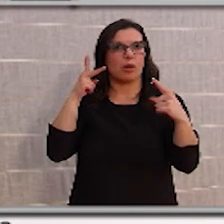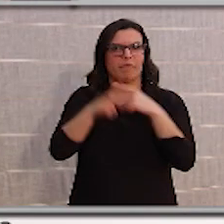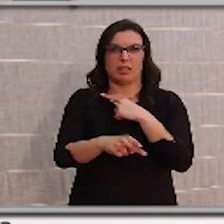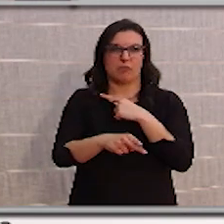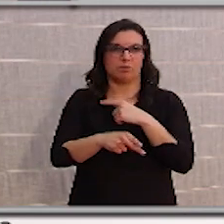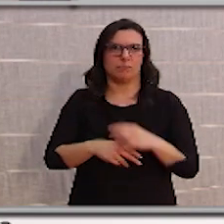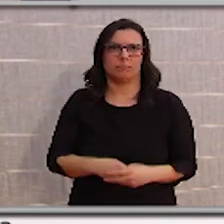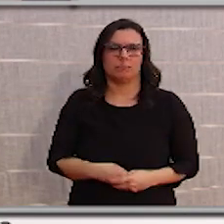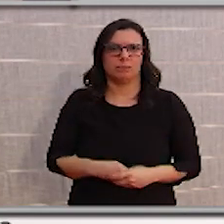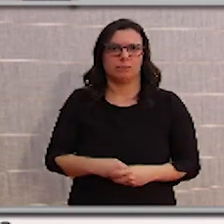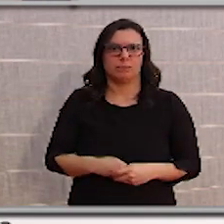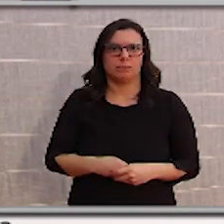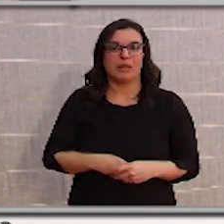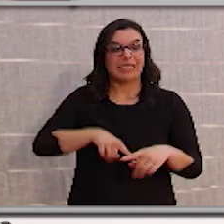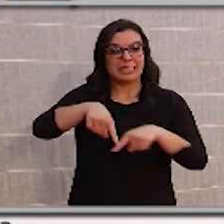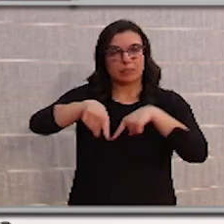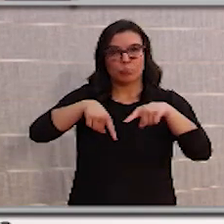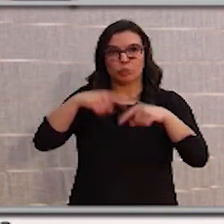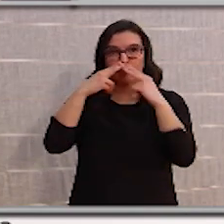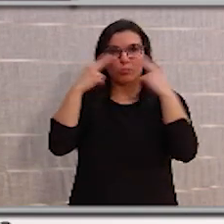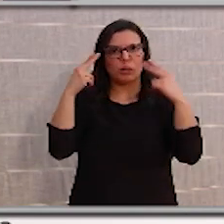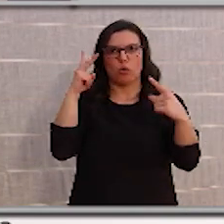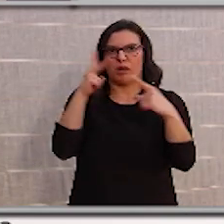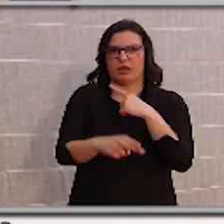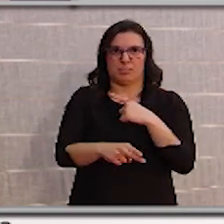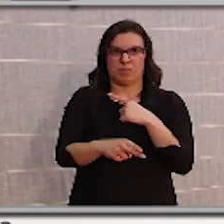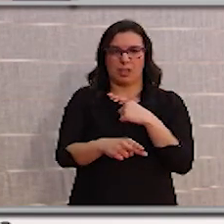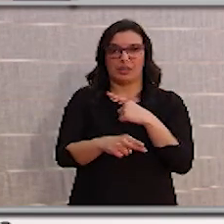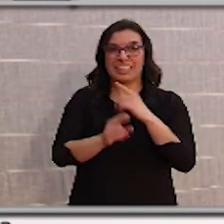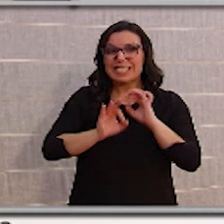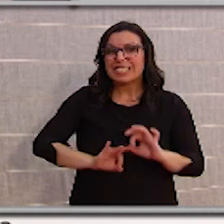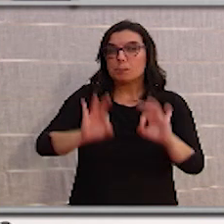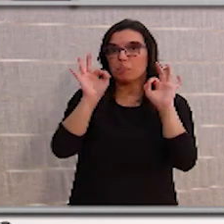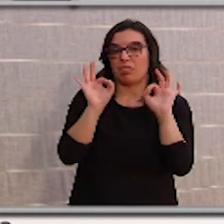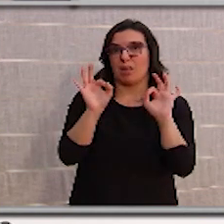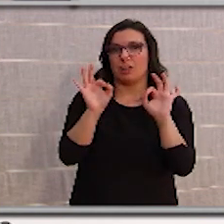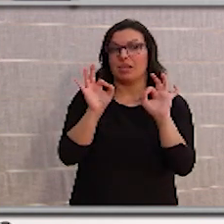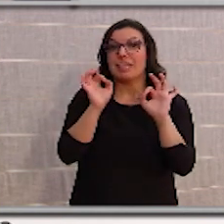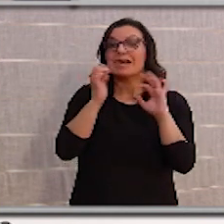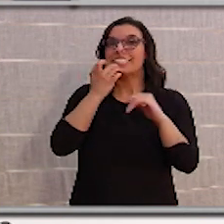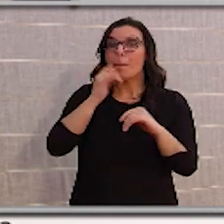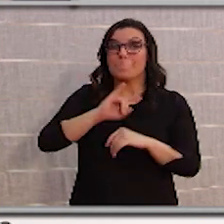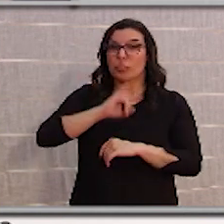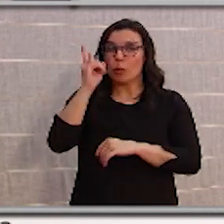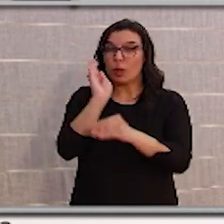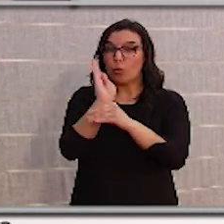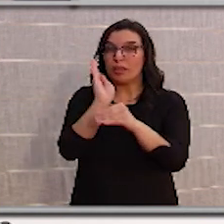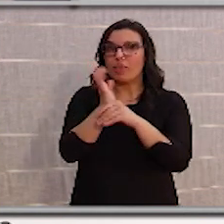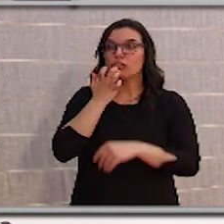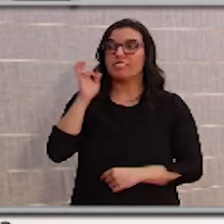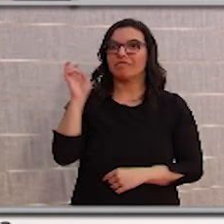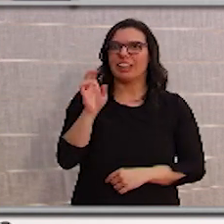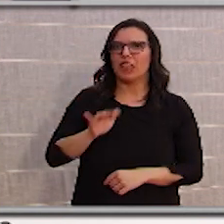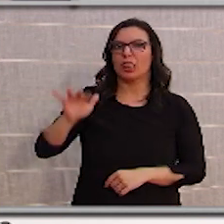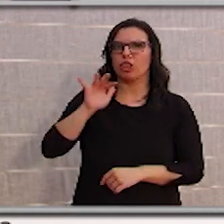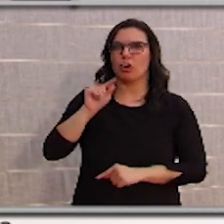Evitar el uso de los transportes públicos, especialmente, muy especialmente, todos aquellos que vienen de zonas de alta transmisión.